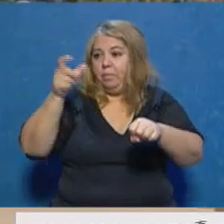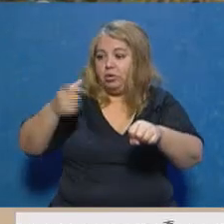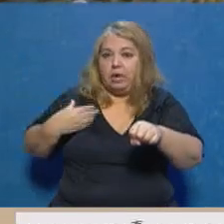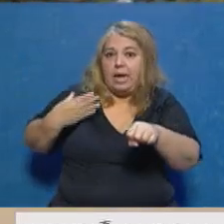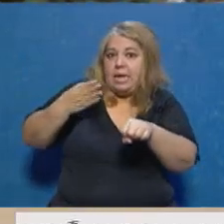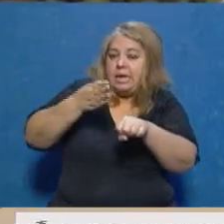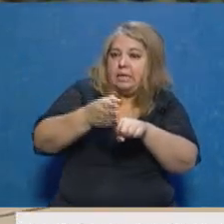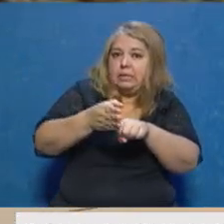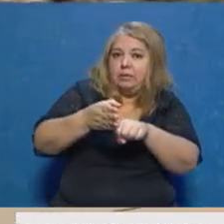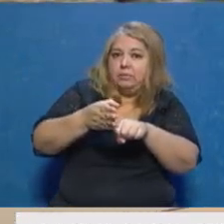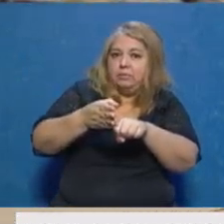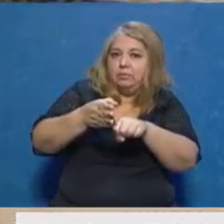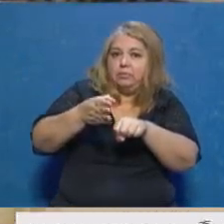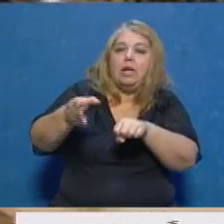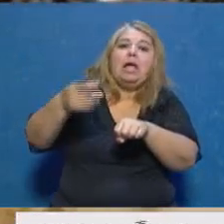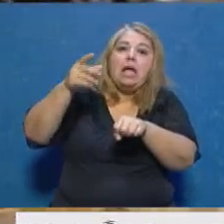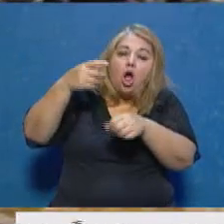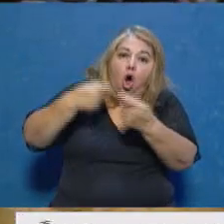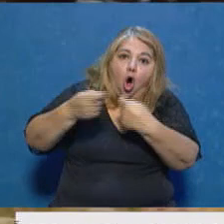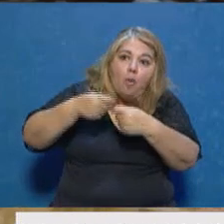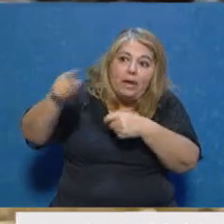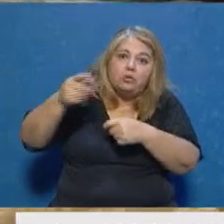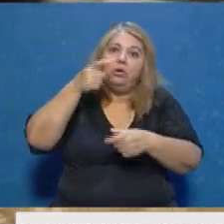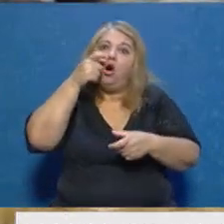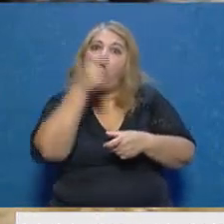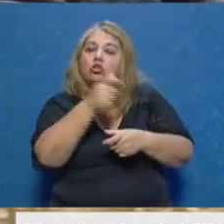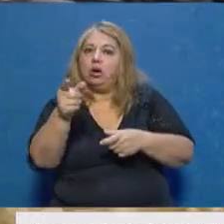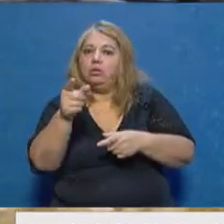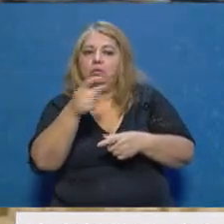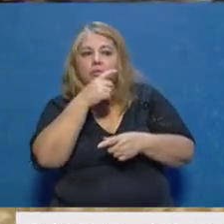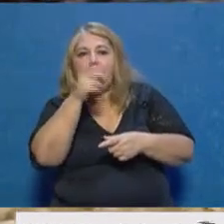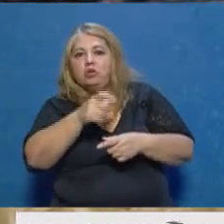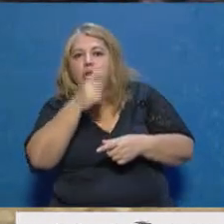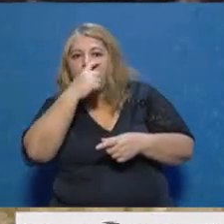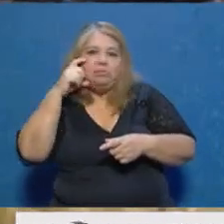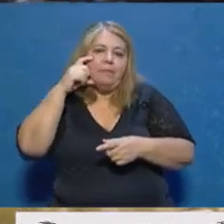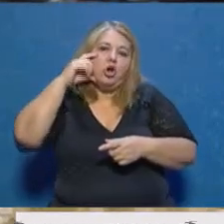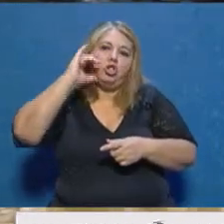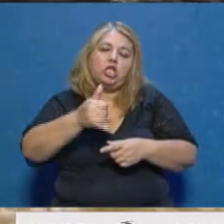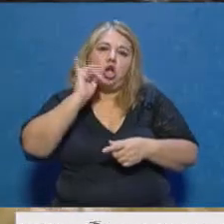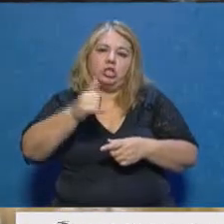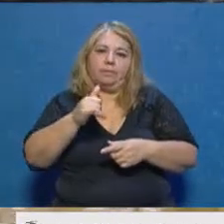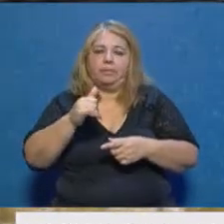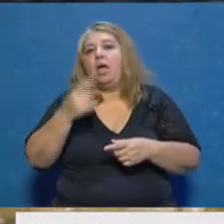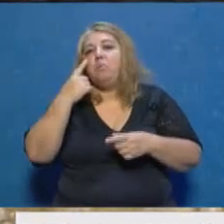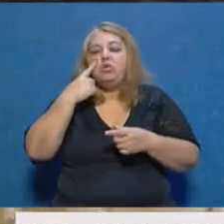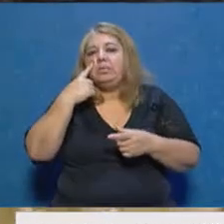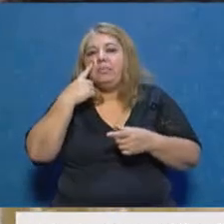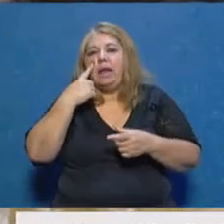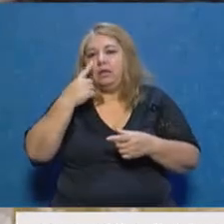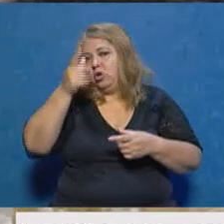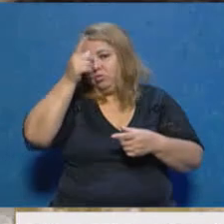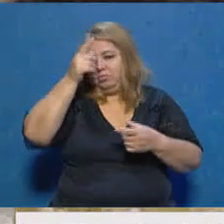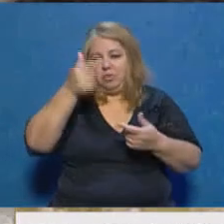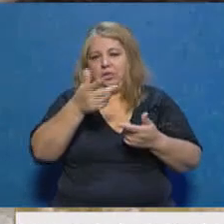el mismo comercio debe ser quien nos garantice que ninguna persona va a estar sin barbijo o tapabocas. De esa forma, desde el municipio y los inspectores municipales también